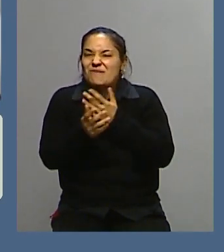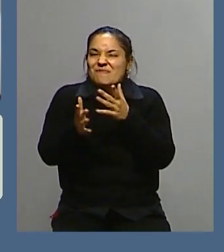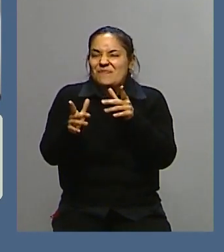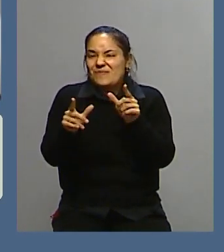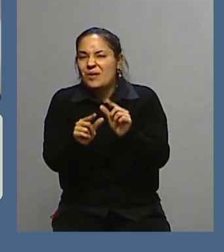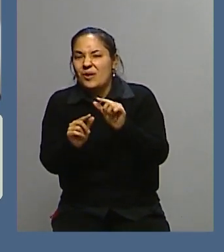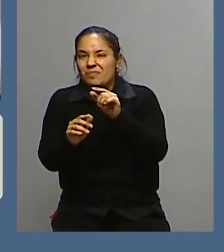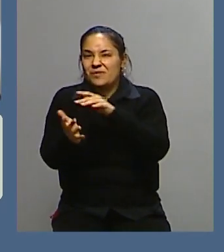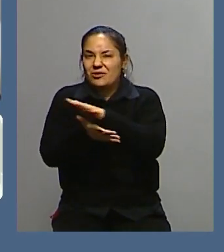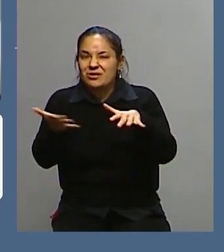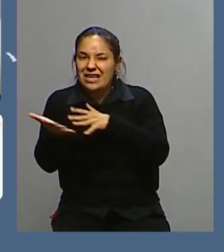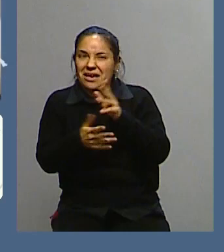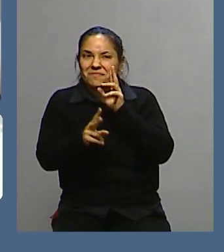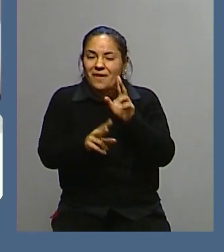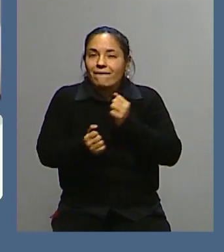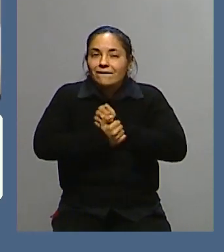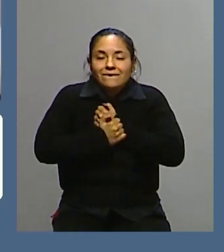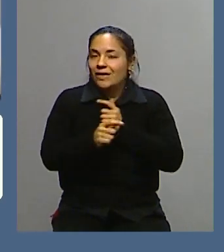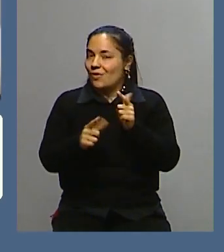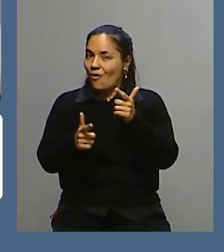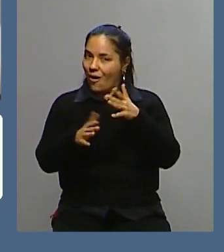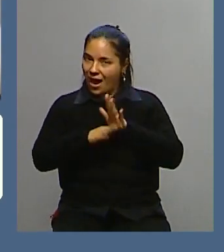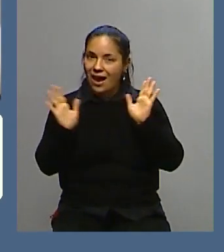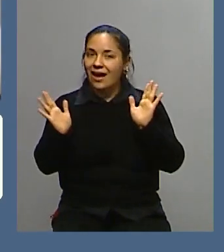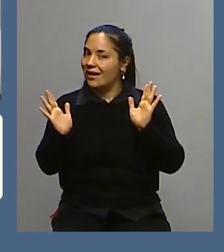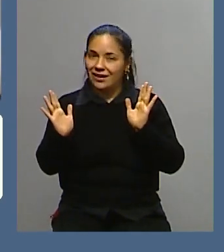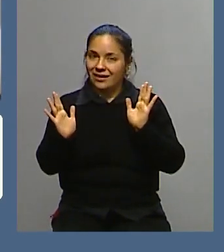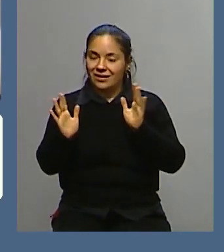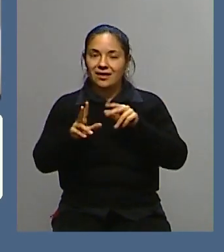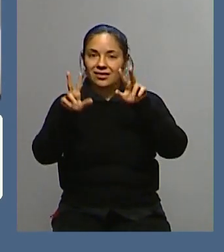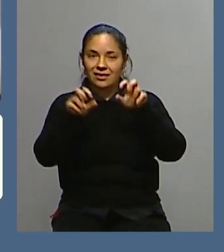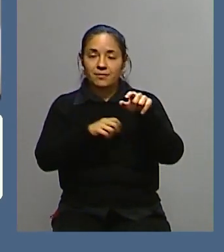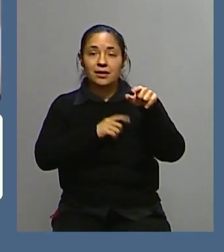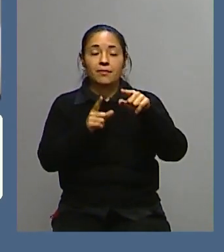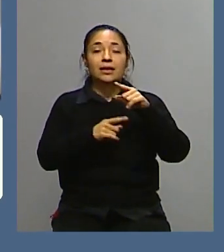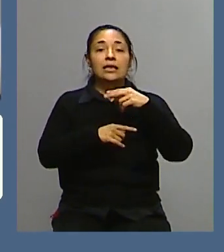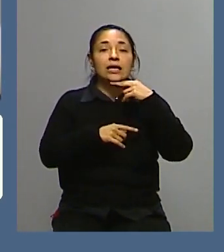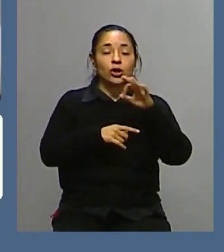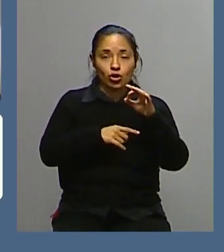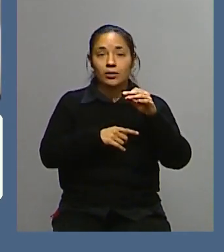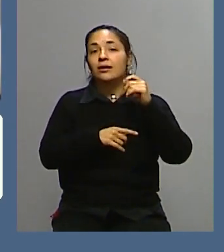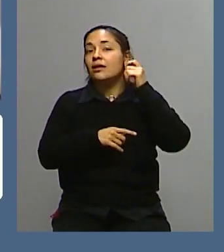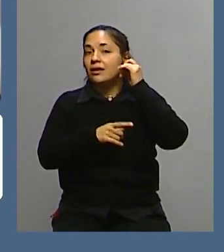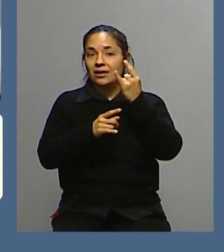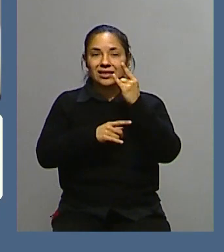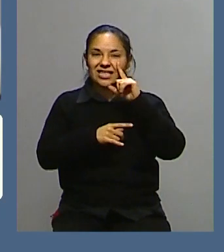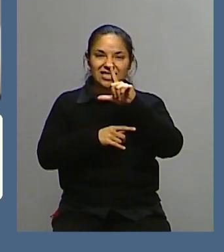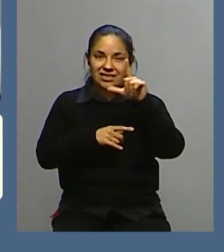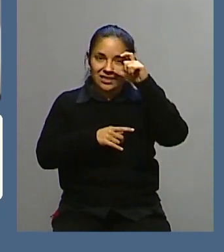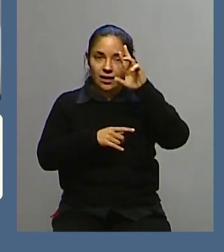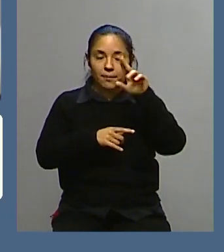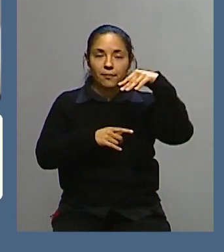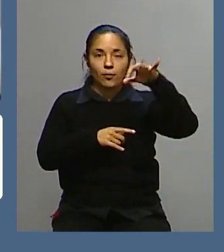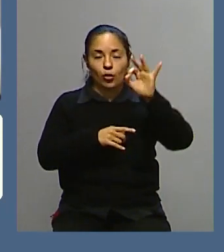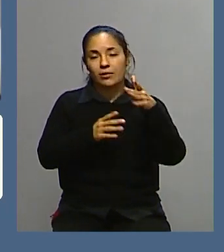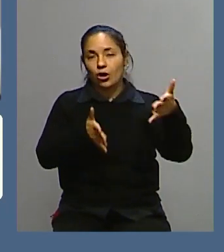también por sus cuestiones personales, menos que su hijo Guillermo vaya a compartir muchas